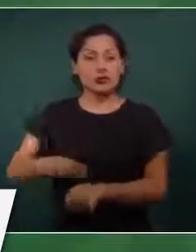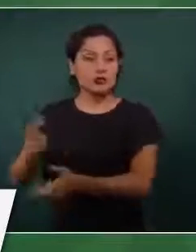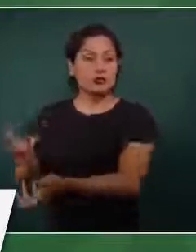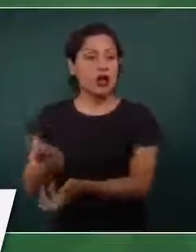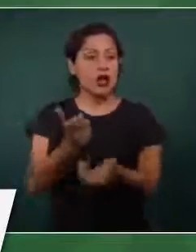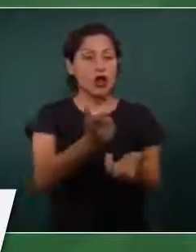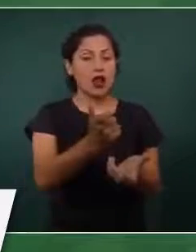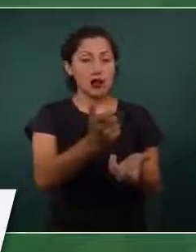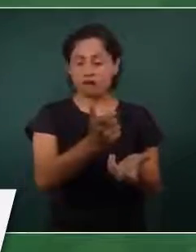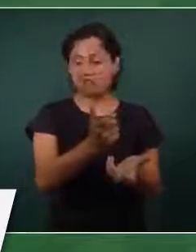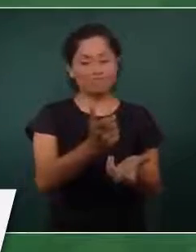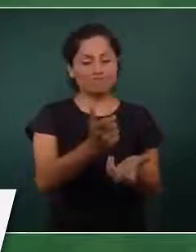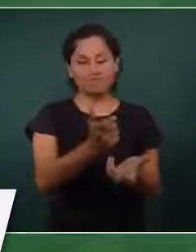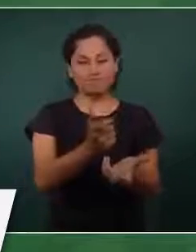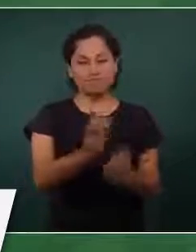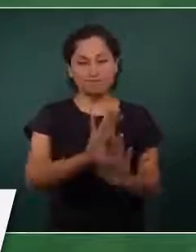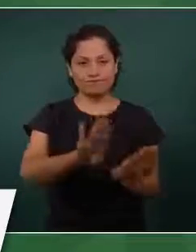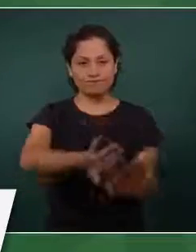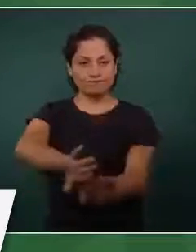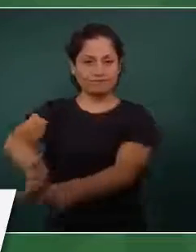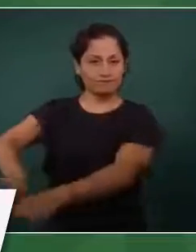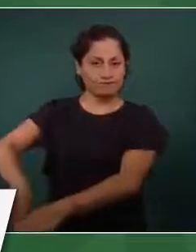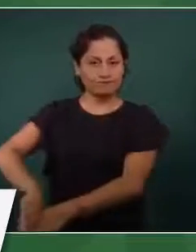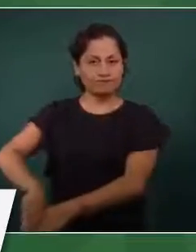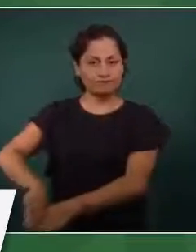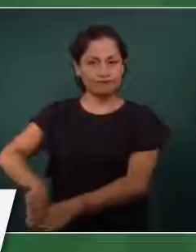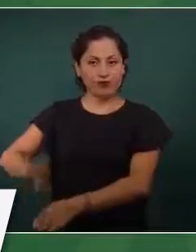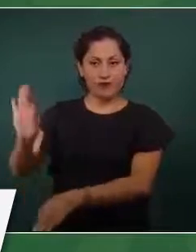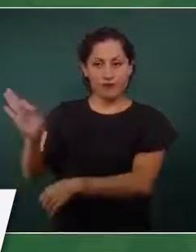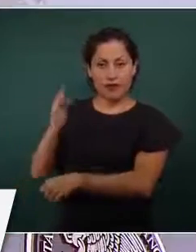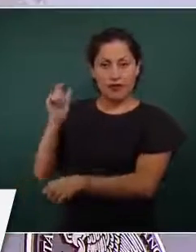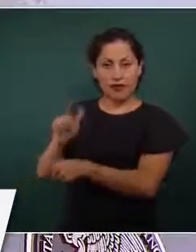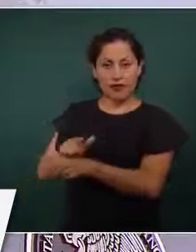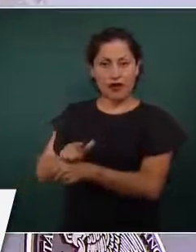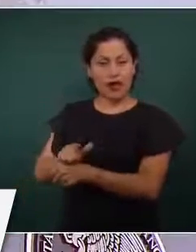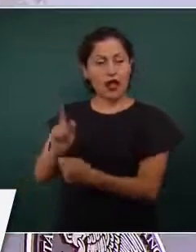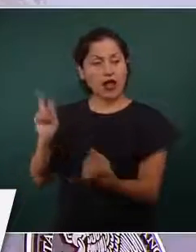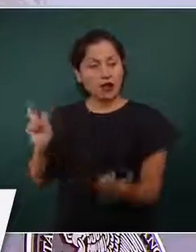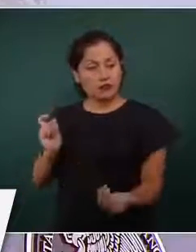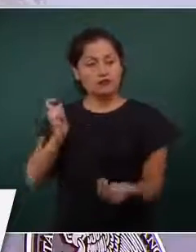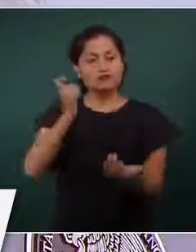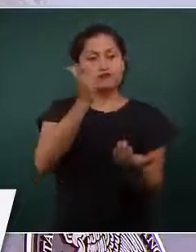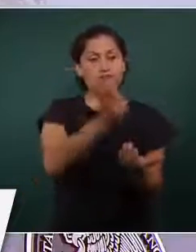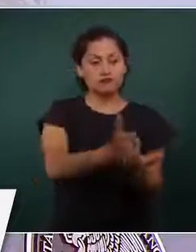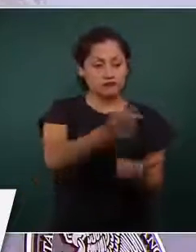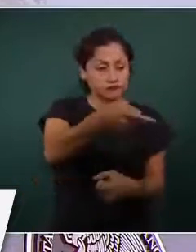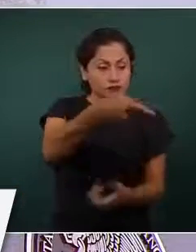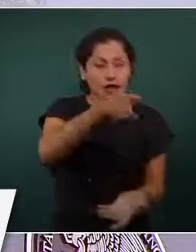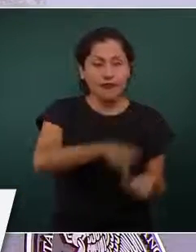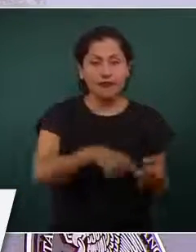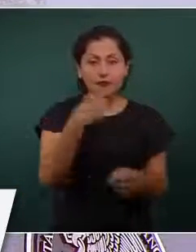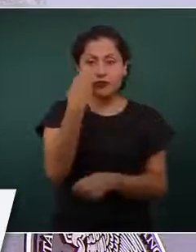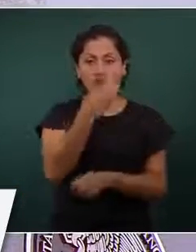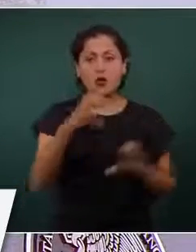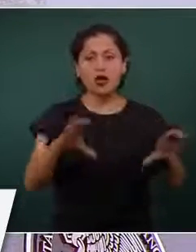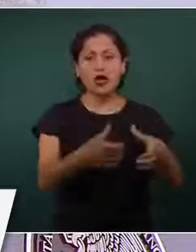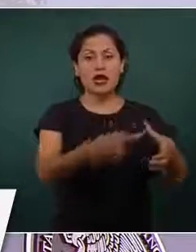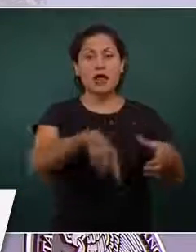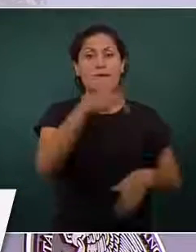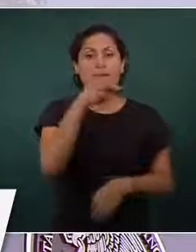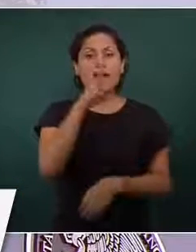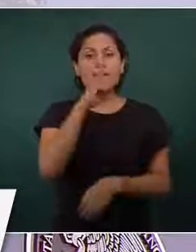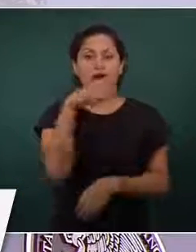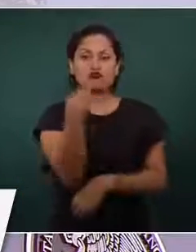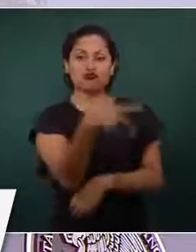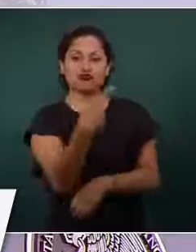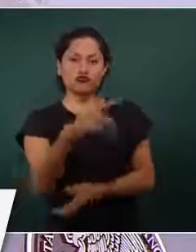entrega a la sociedad de padres de familia lo que les corresponde. Si es una